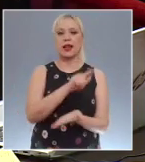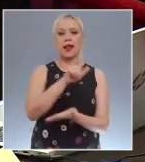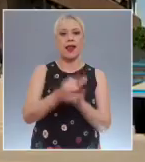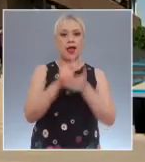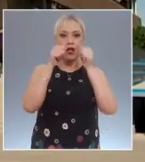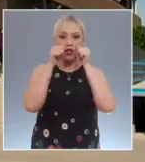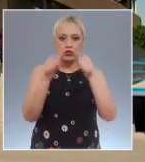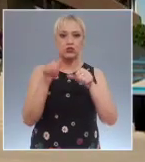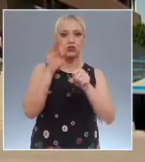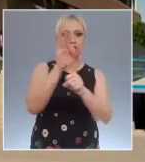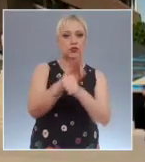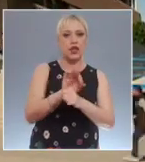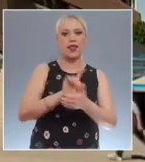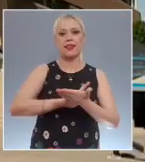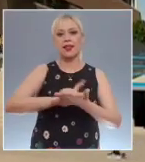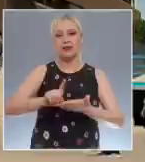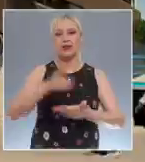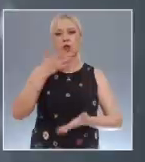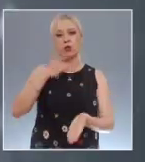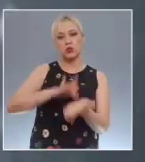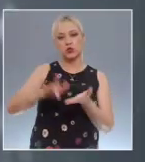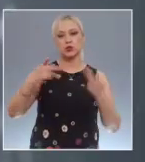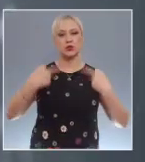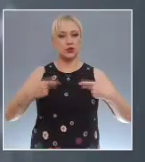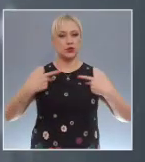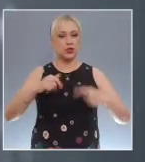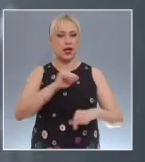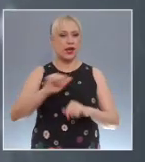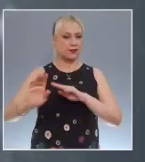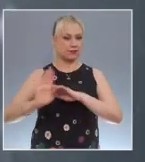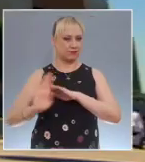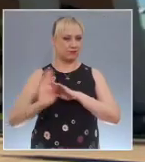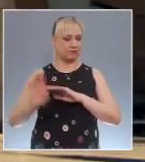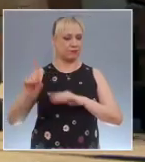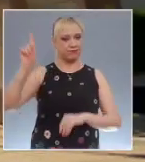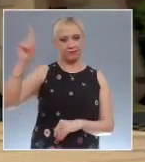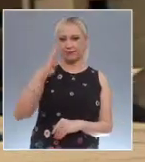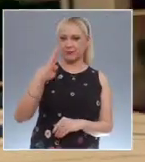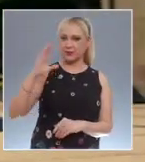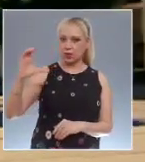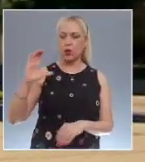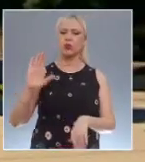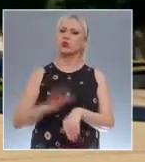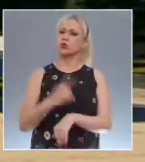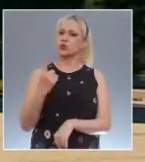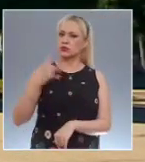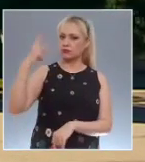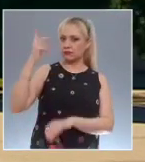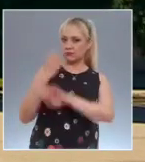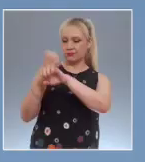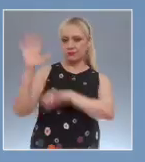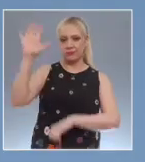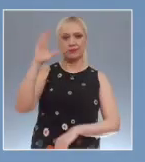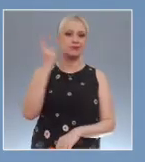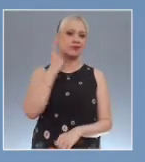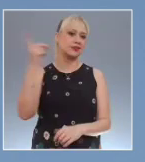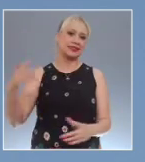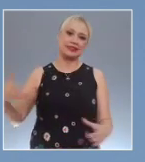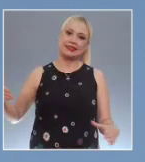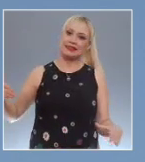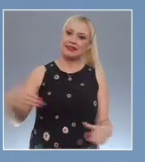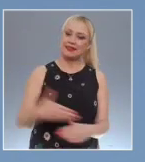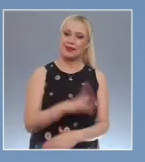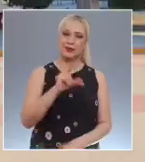derechos y apoyo a las personas migrantes de Baja California. Esto porque el Congreso local rebasó facultades exclusivas del Congreso de la Unión.